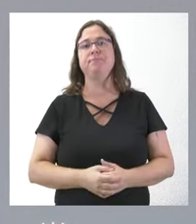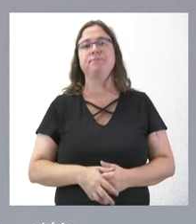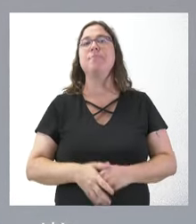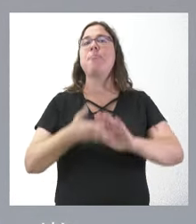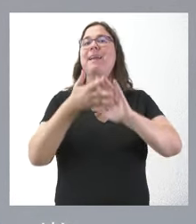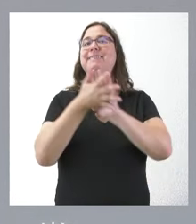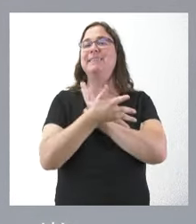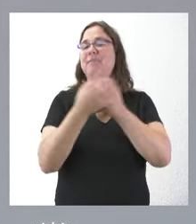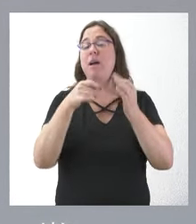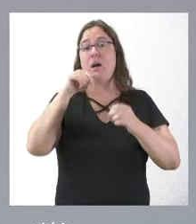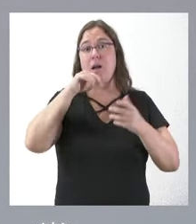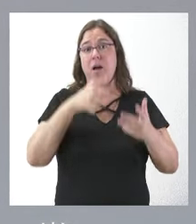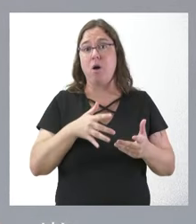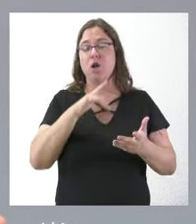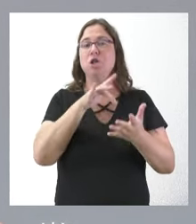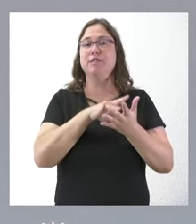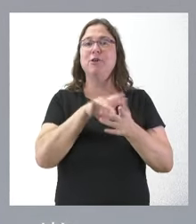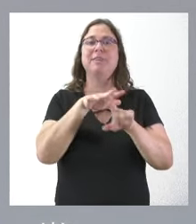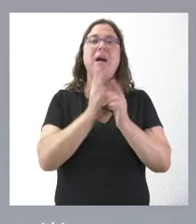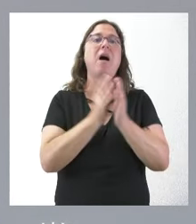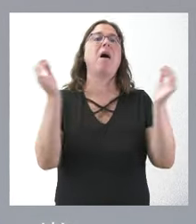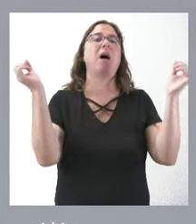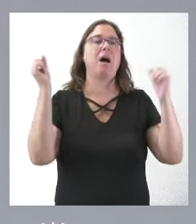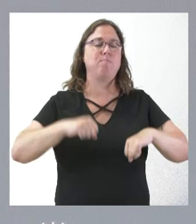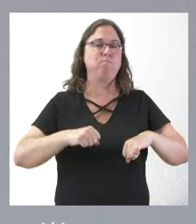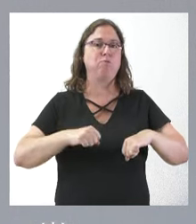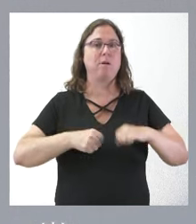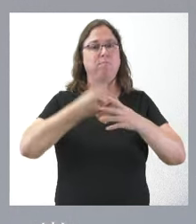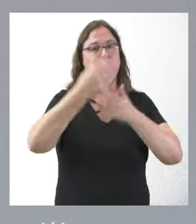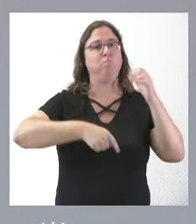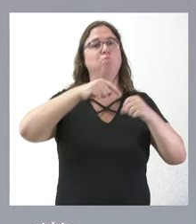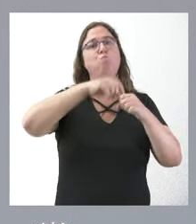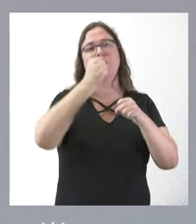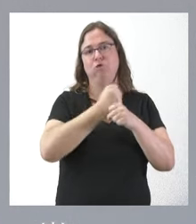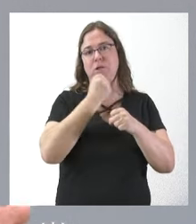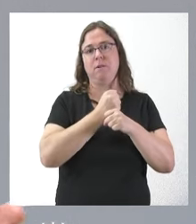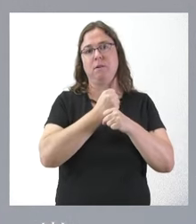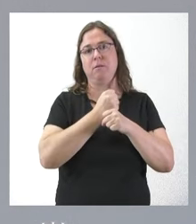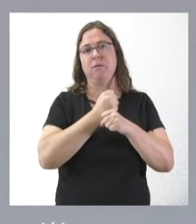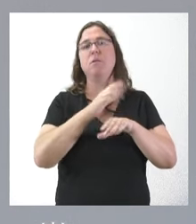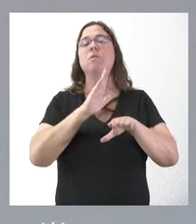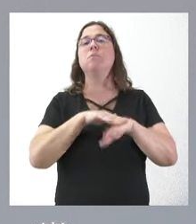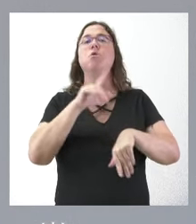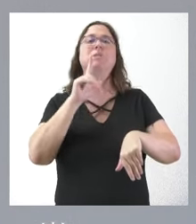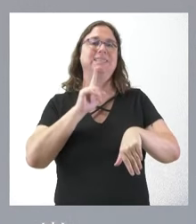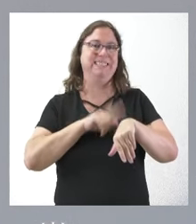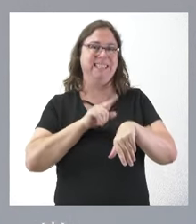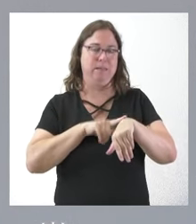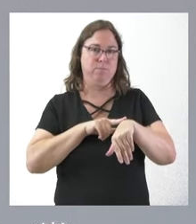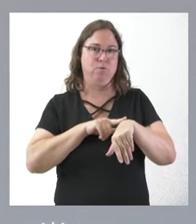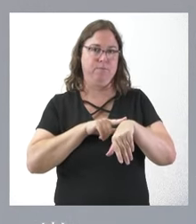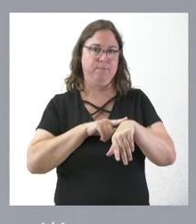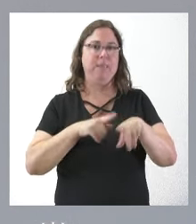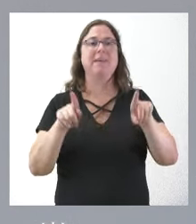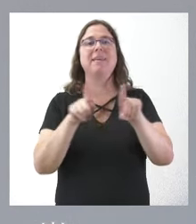tanto, hoy en día afrontamos el hecho de aprobar estas relaciones de puestos de trabajo, dado el tiempo transcurrido, como